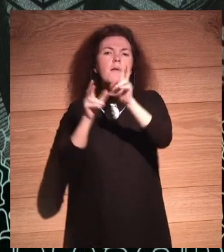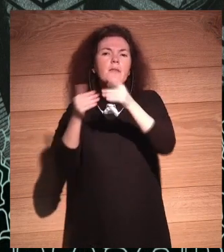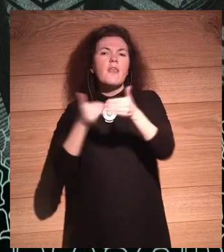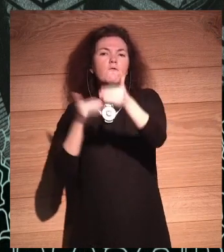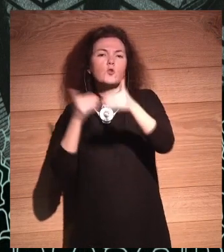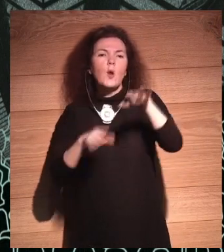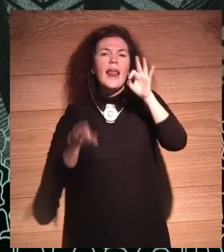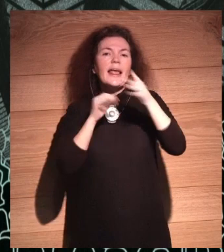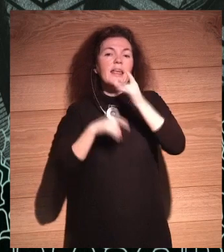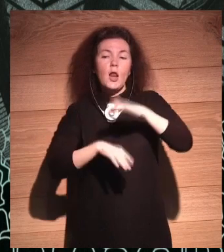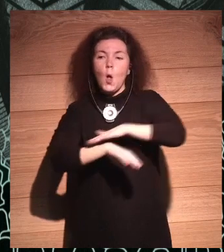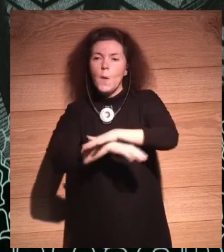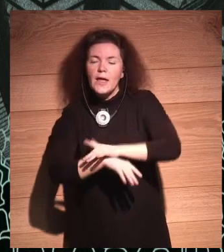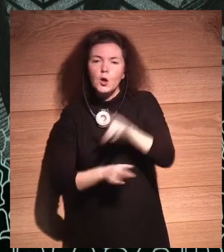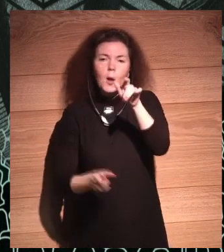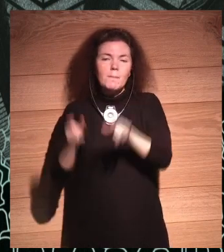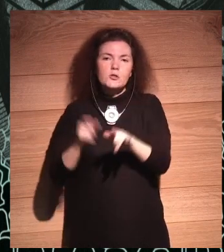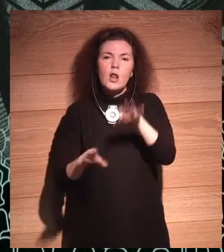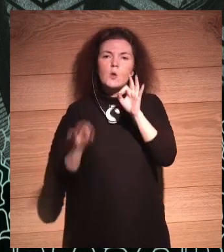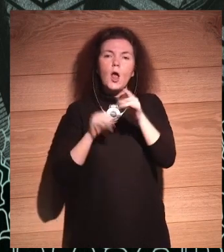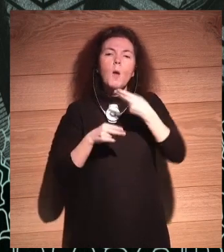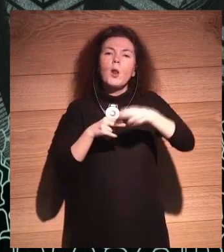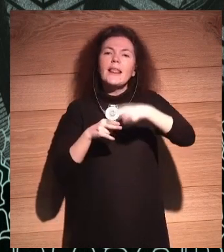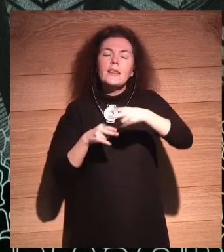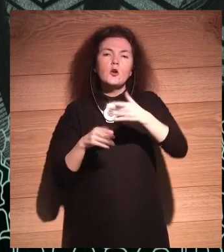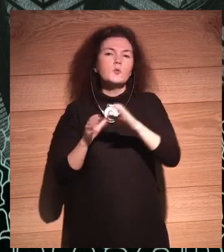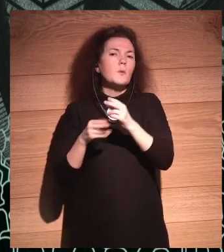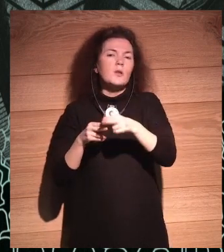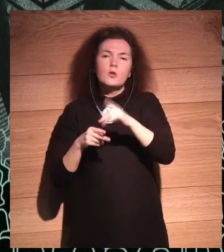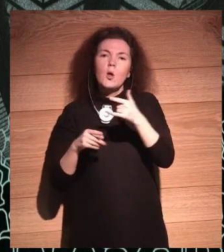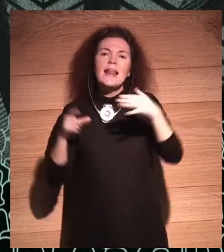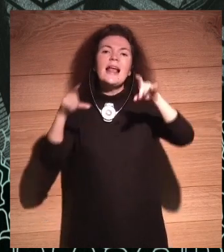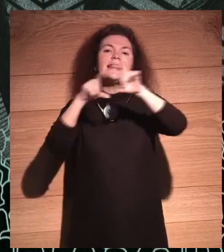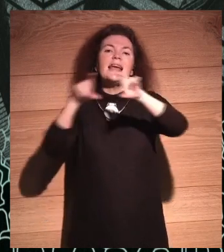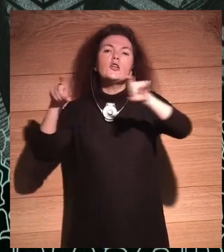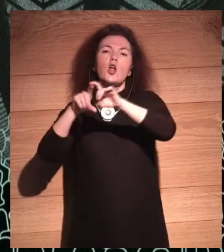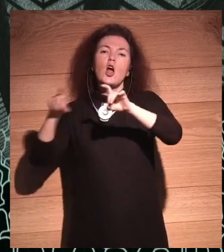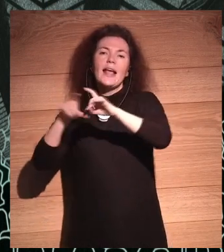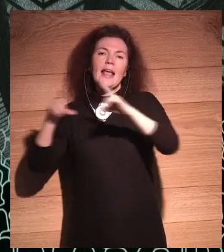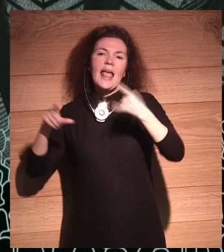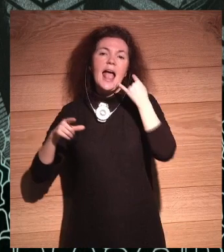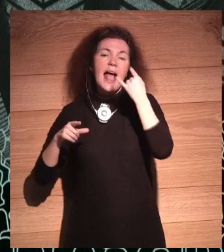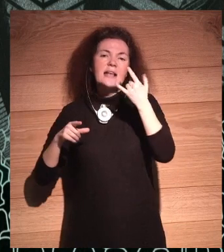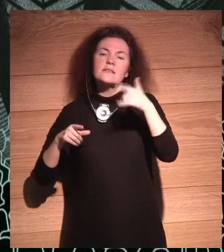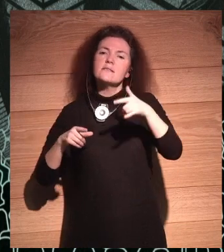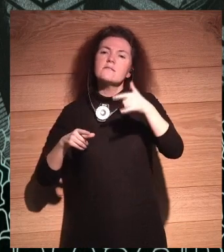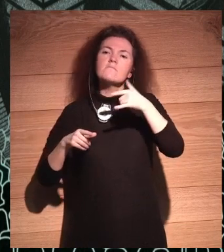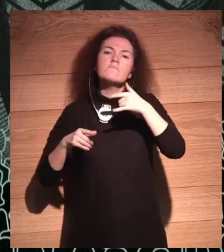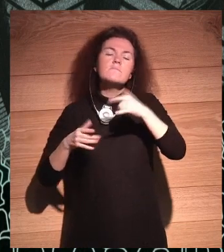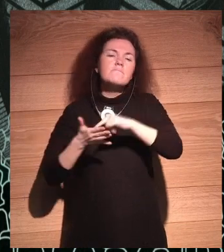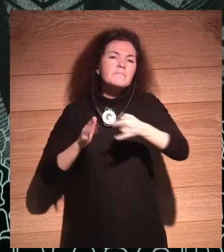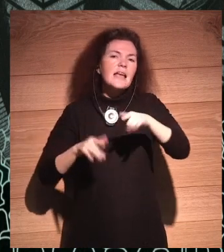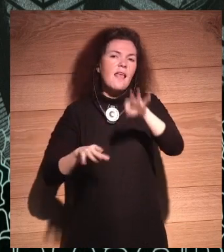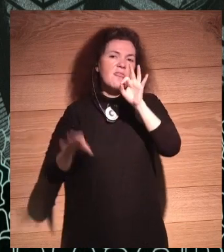No somos nosotros, no es el gobierno, no son las personas, no son los partidos políticos, son las compañías de tecnología. Las compañías